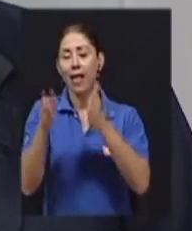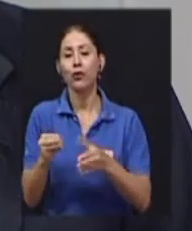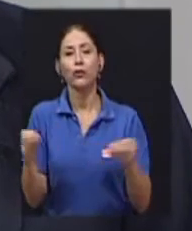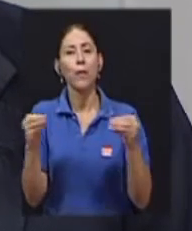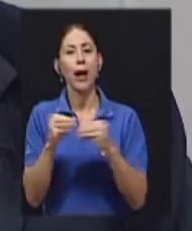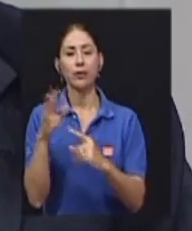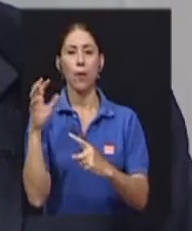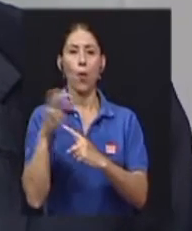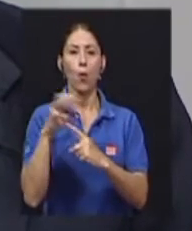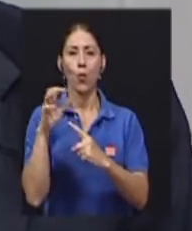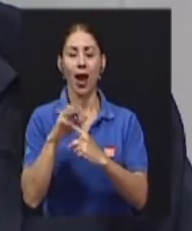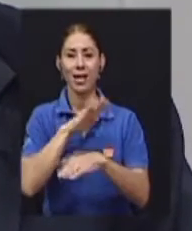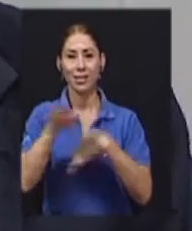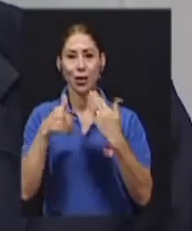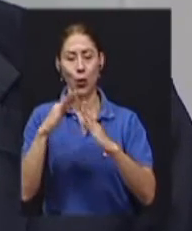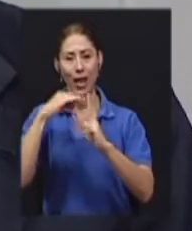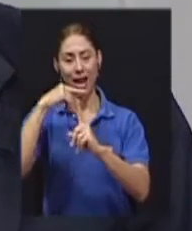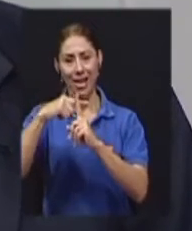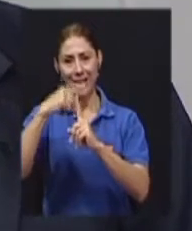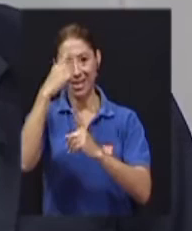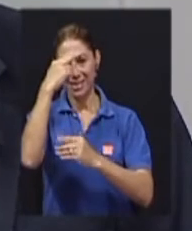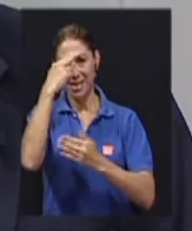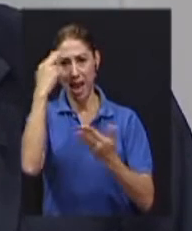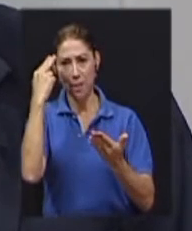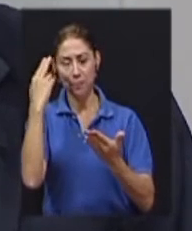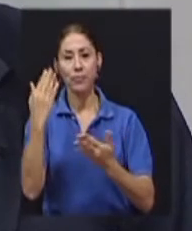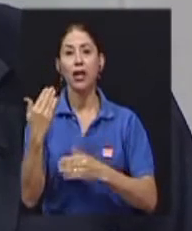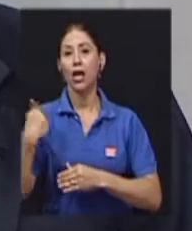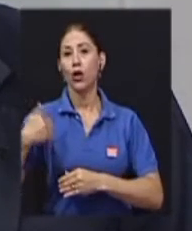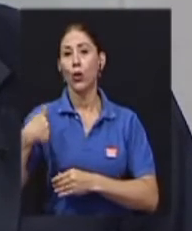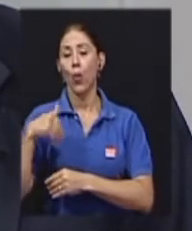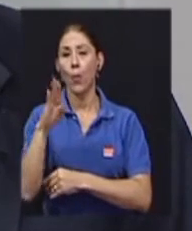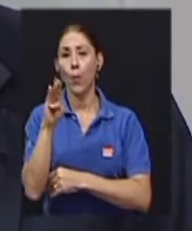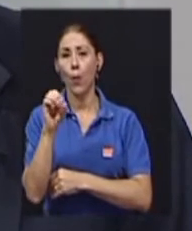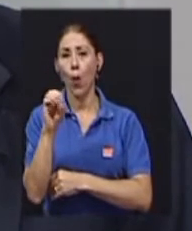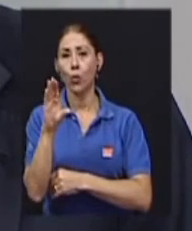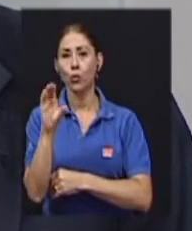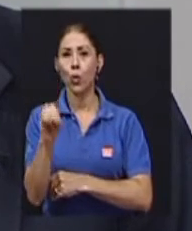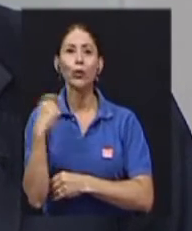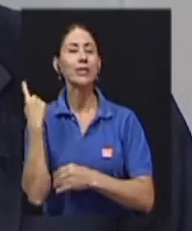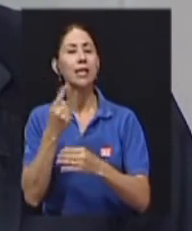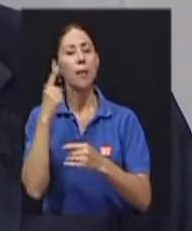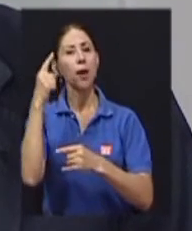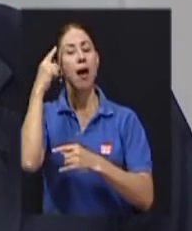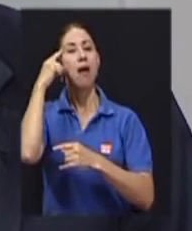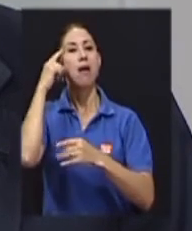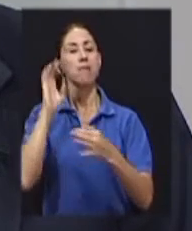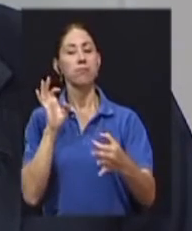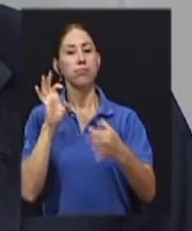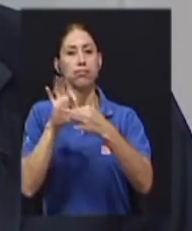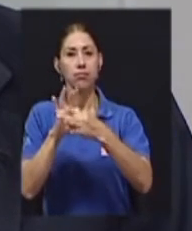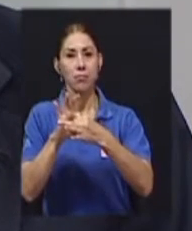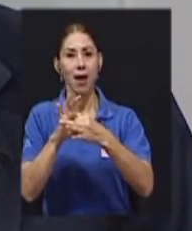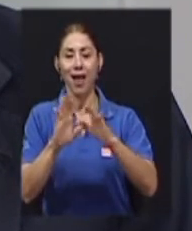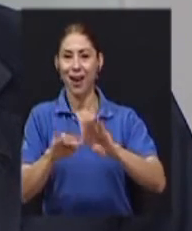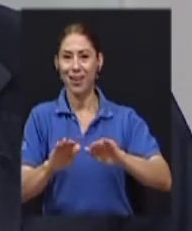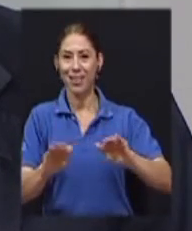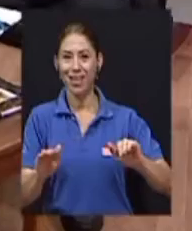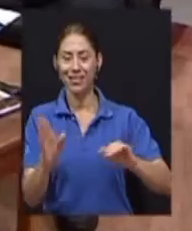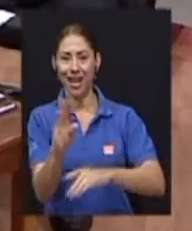Don Bosco está ligado siempre a la niñez, a la juventud. Y a la gente. Yo creo que